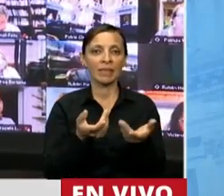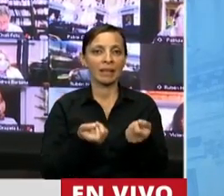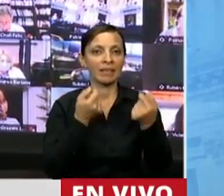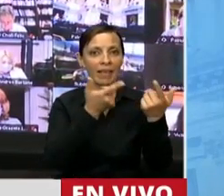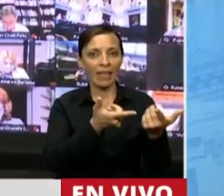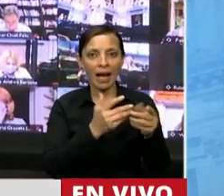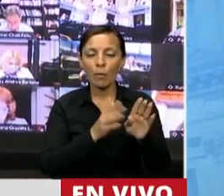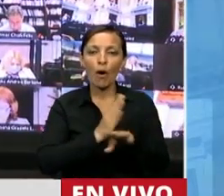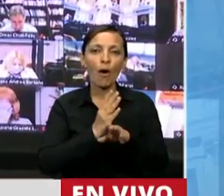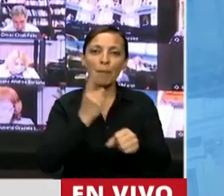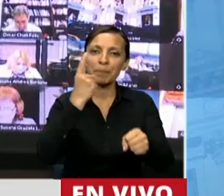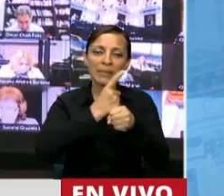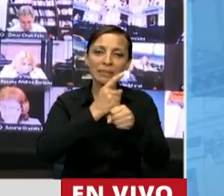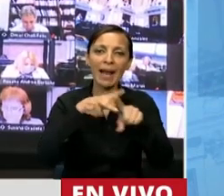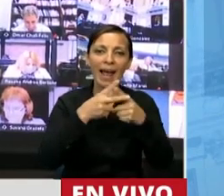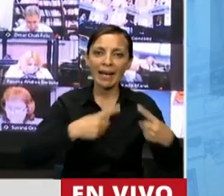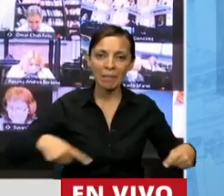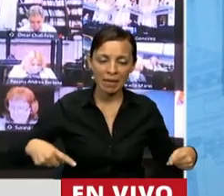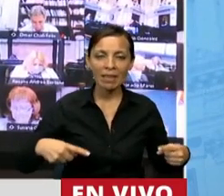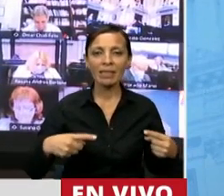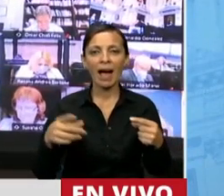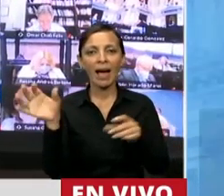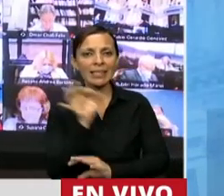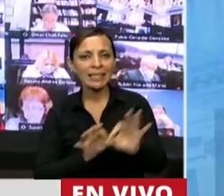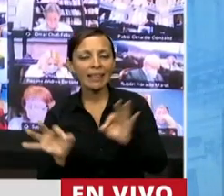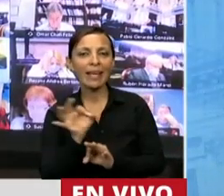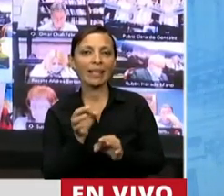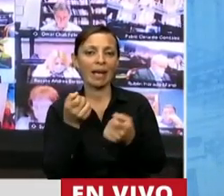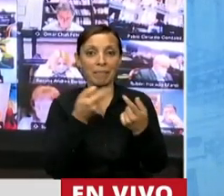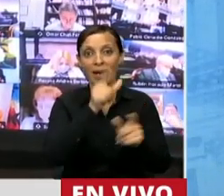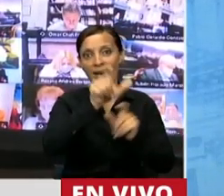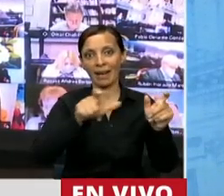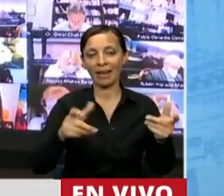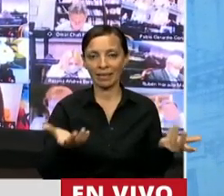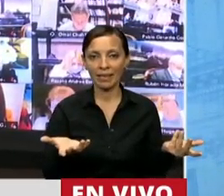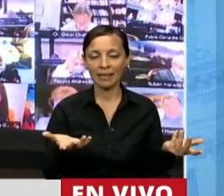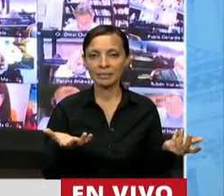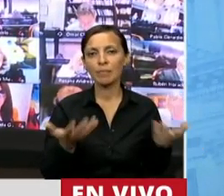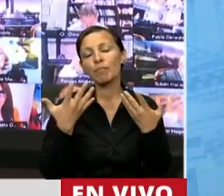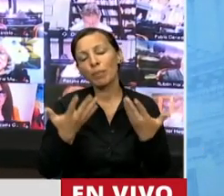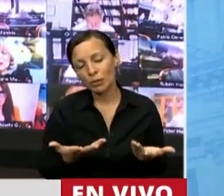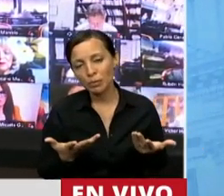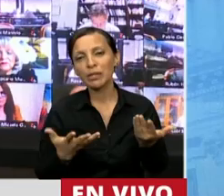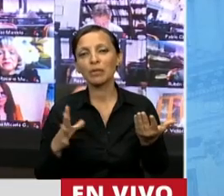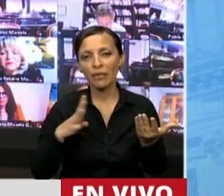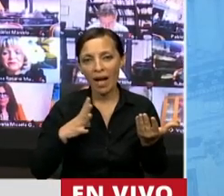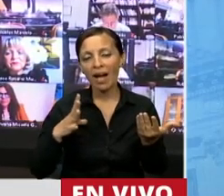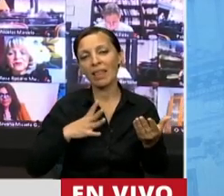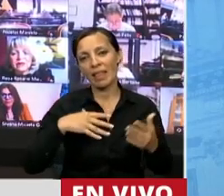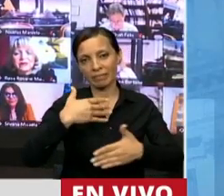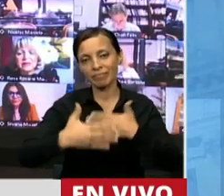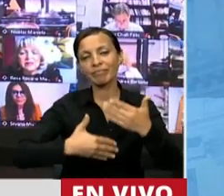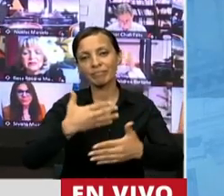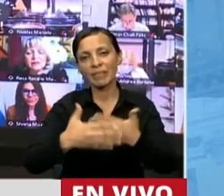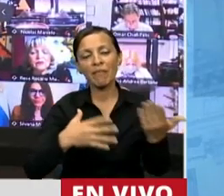principio y en una de las herramientas estratégicas para ello. Por supuesto que falta mucho más, por supuesto